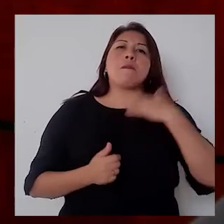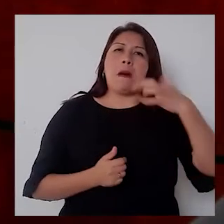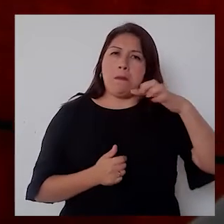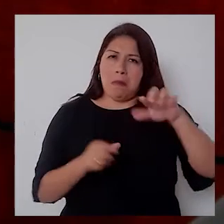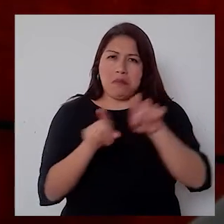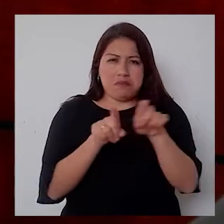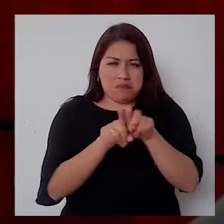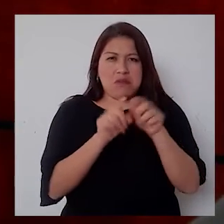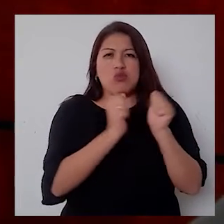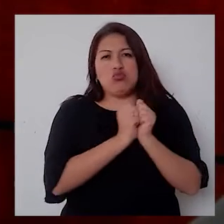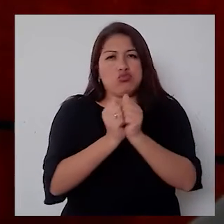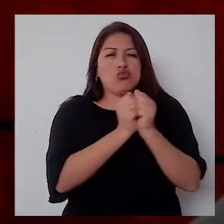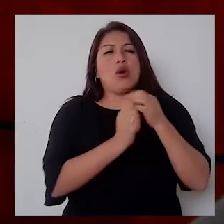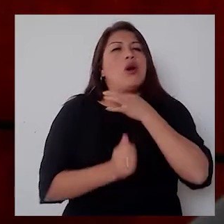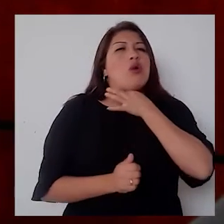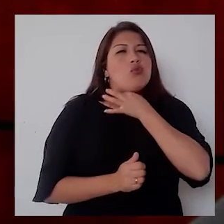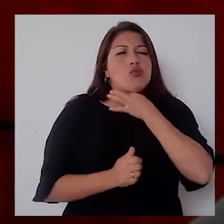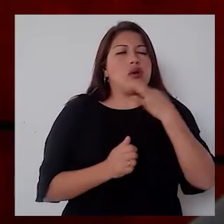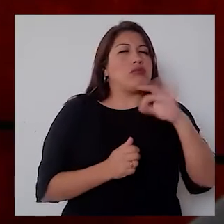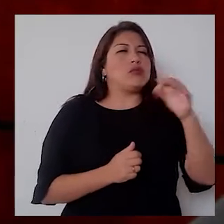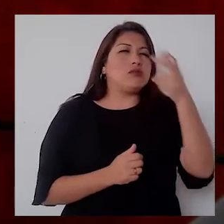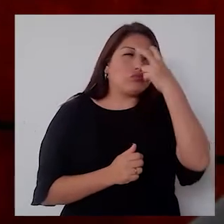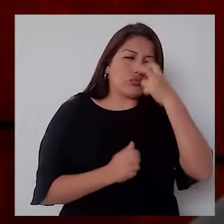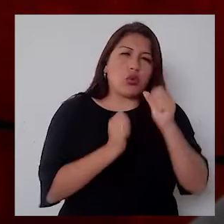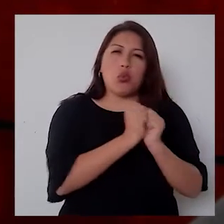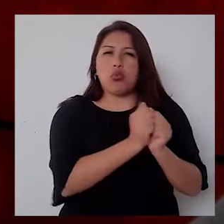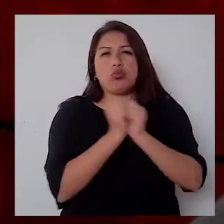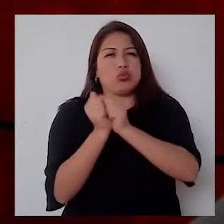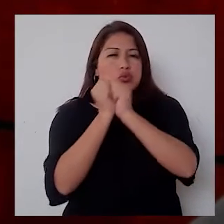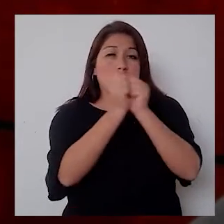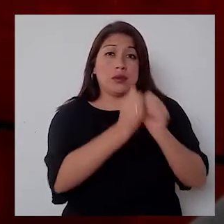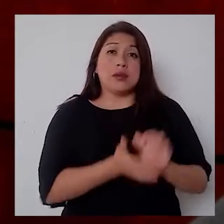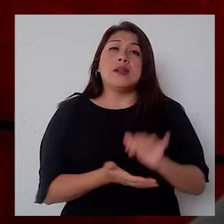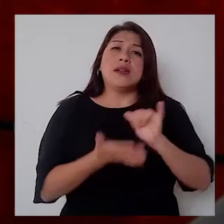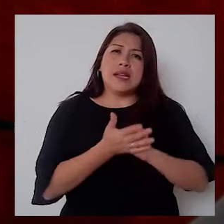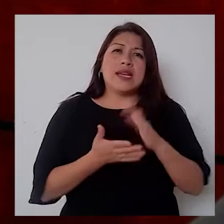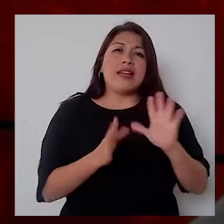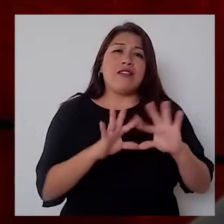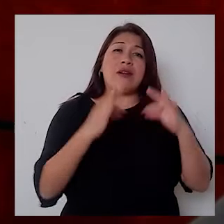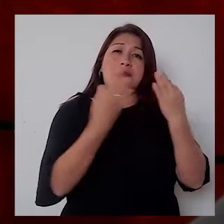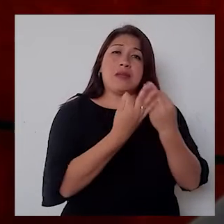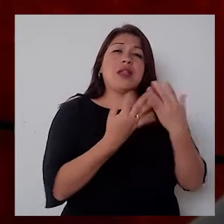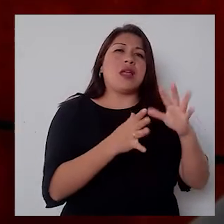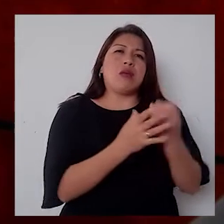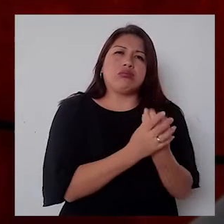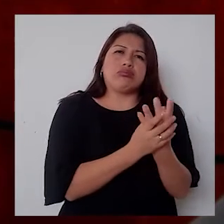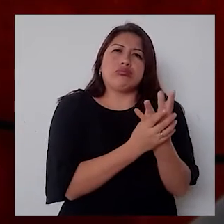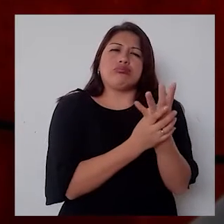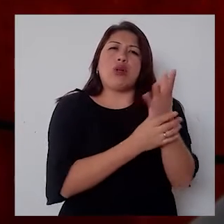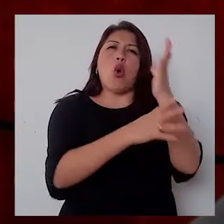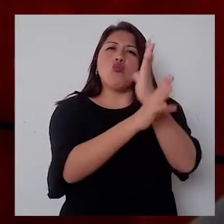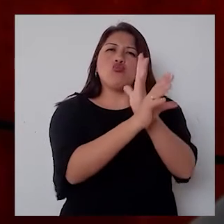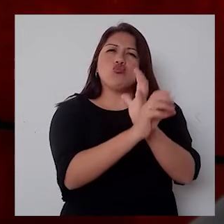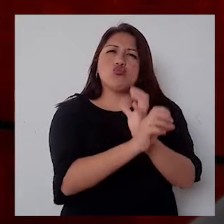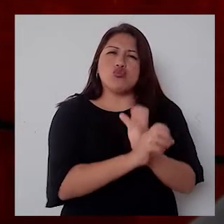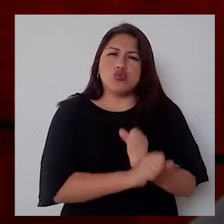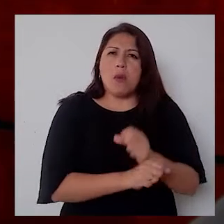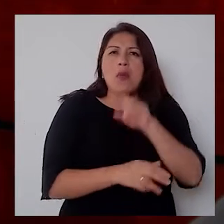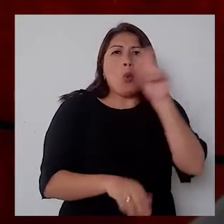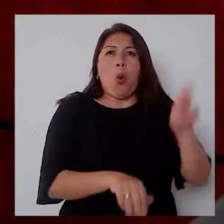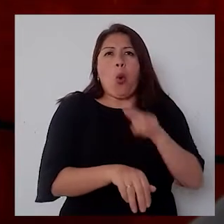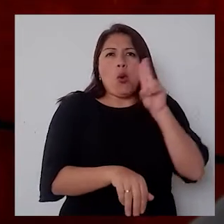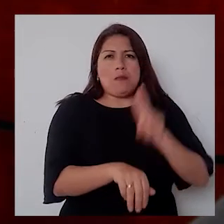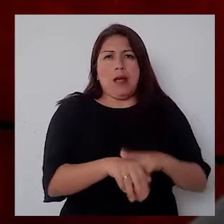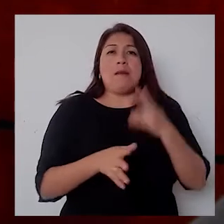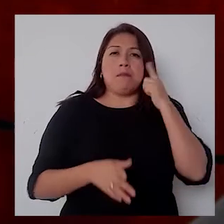papá también lo hizo. Y prácticamente la familia creció y se desarrolló con esa situación que para nosotros fue bastante